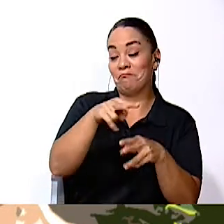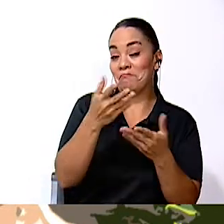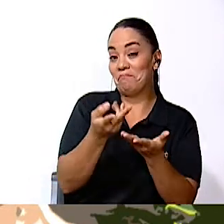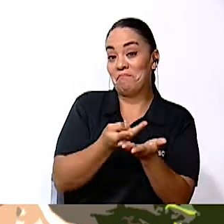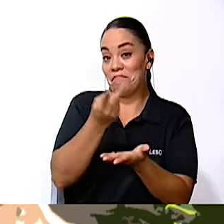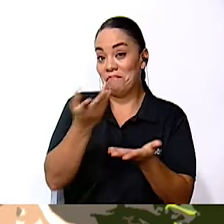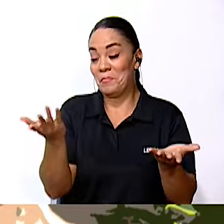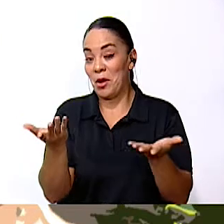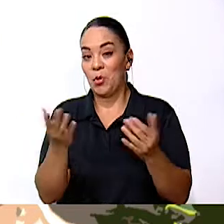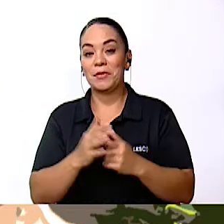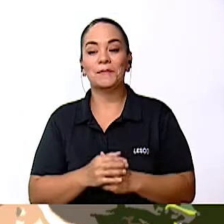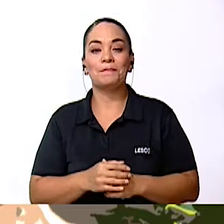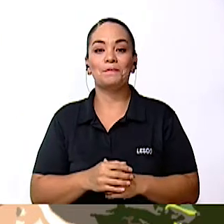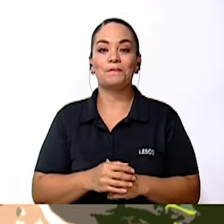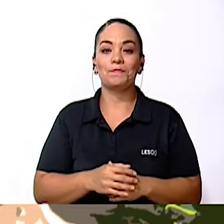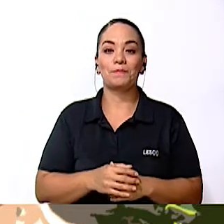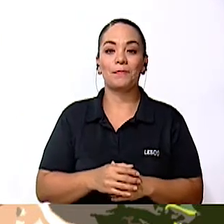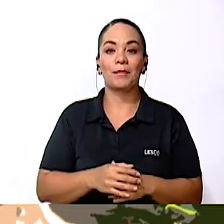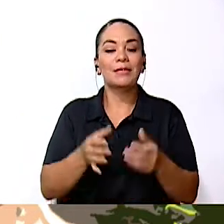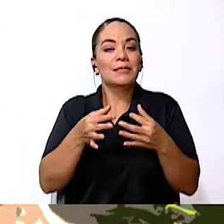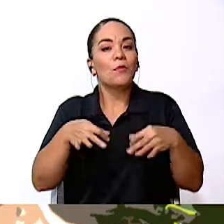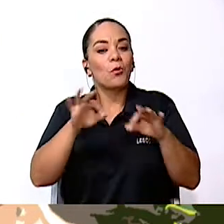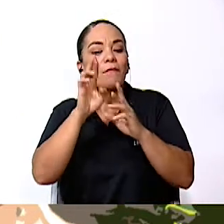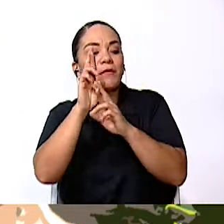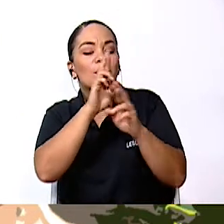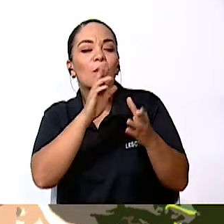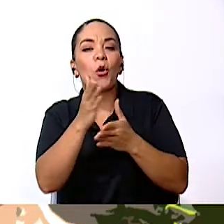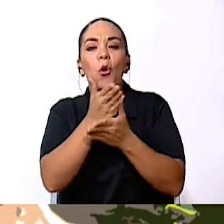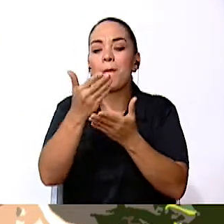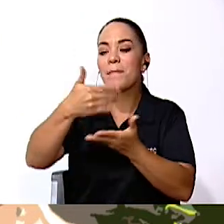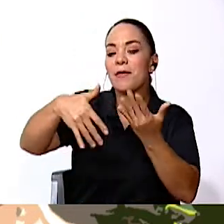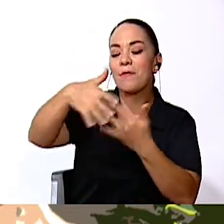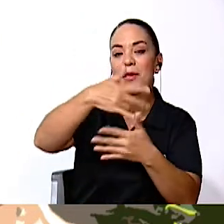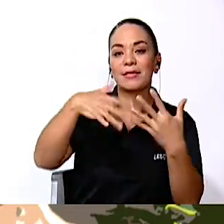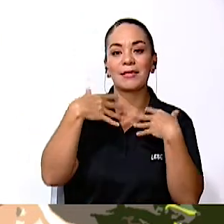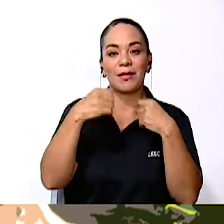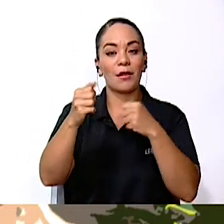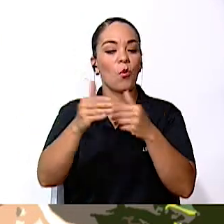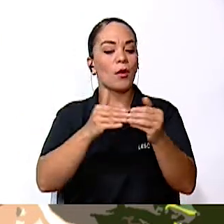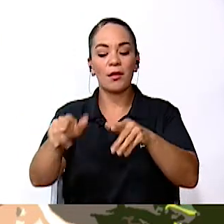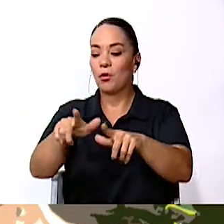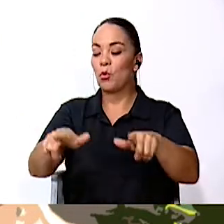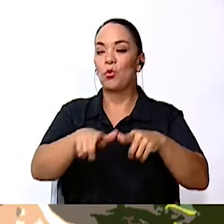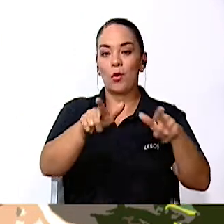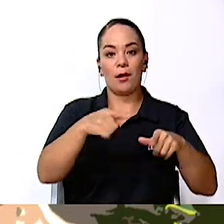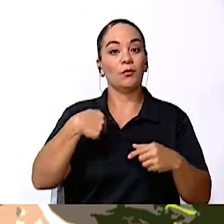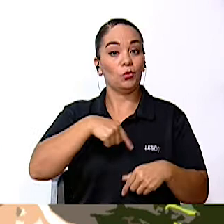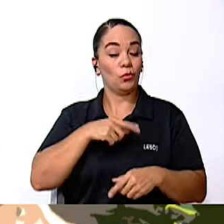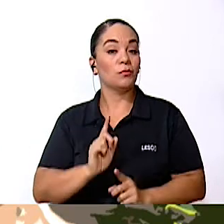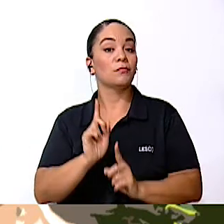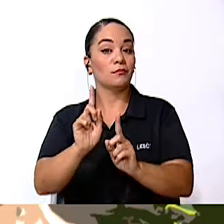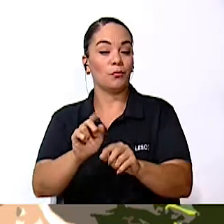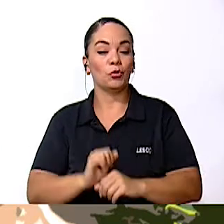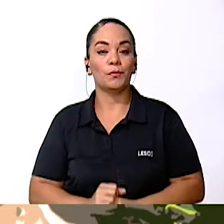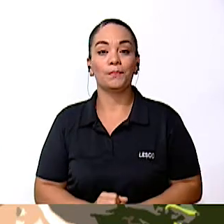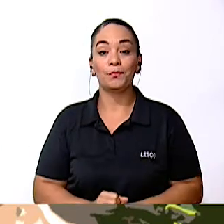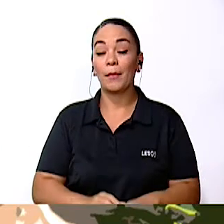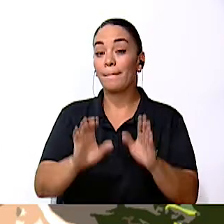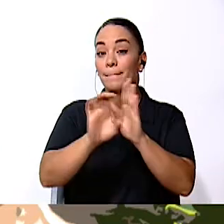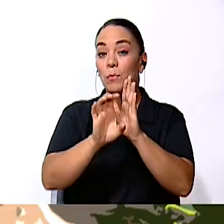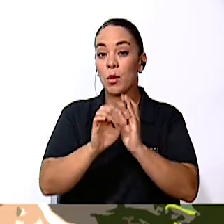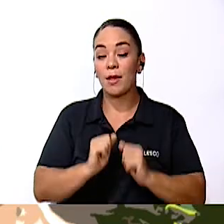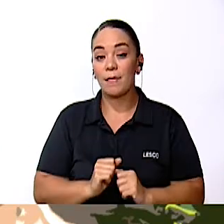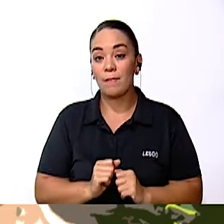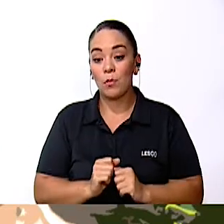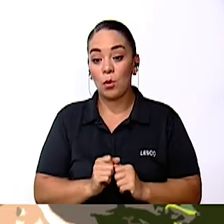con andar respetando? Pues una convivencia sana en cualquiera de los ámbitos en los que nosotros nos desenvolvamos. Por ejemplo, en